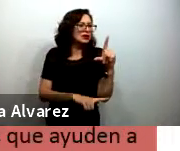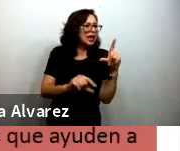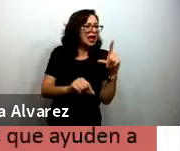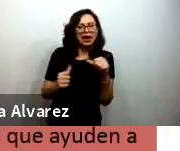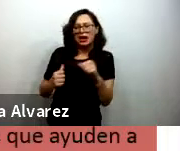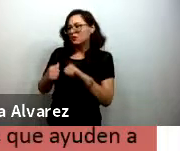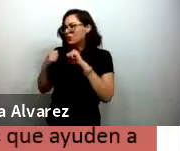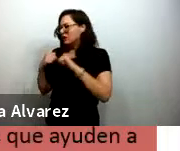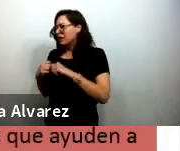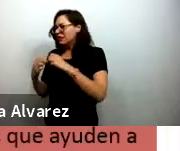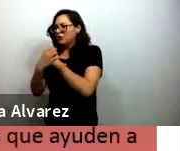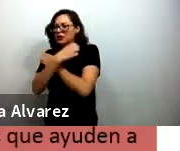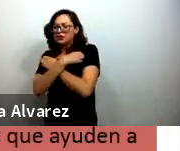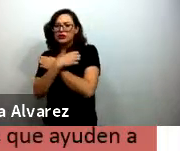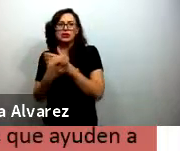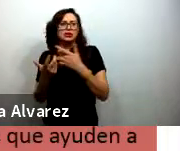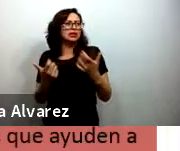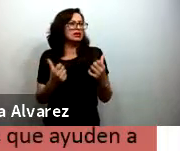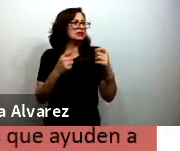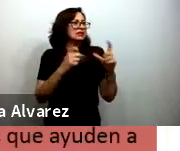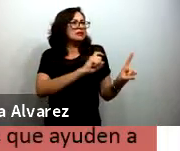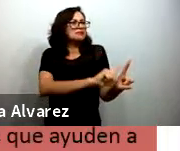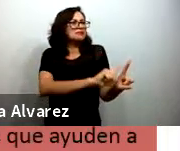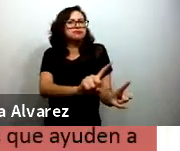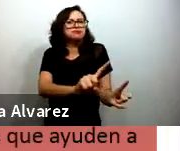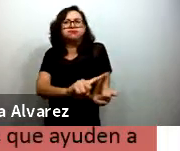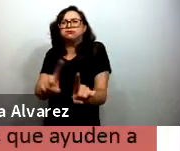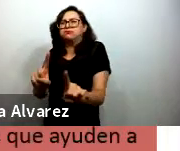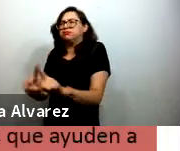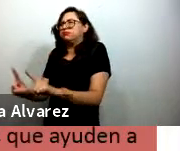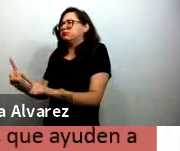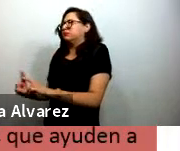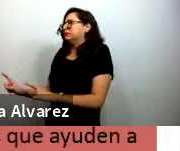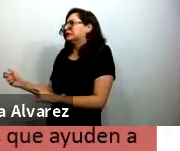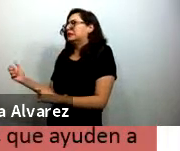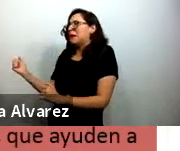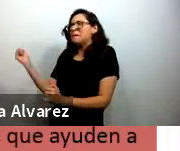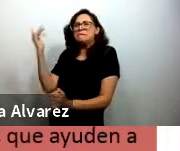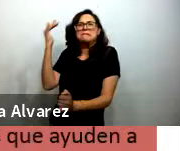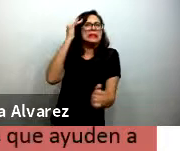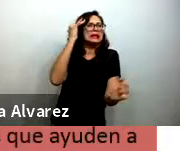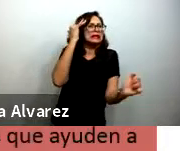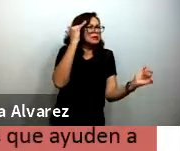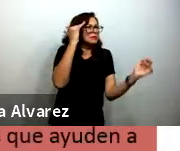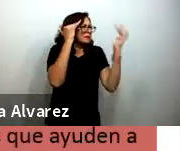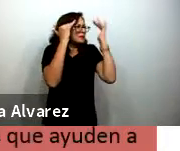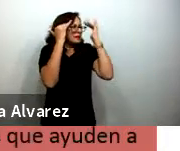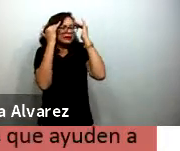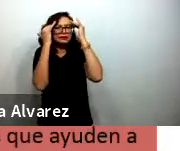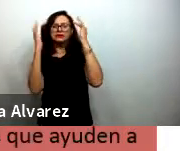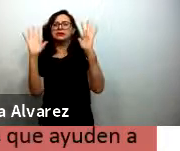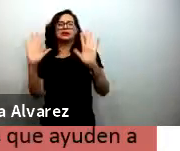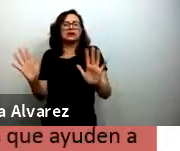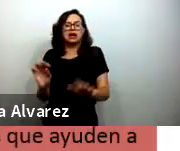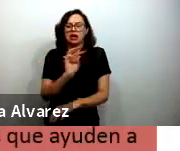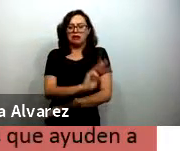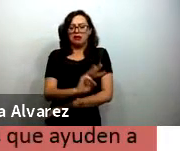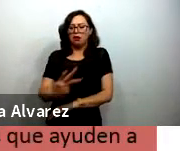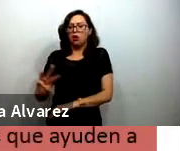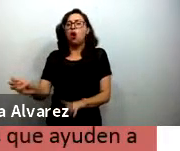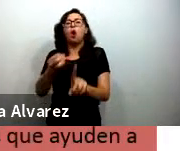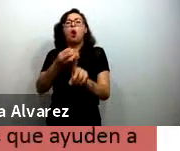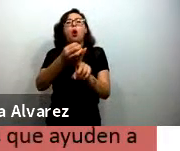educativas estamos invadidos de información y lo que queremos hacer a través de esta plataforma es organizar